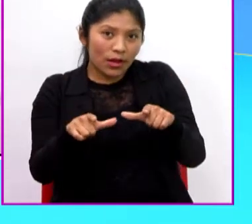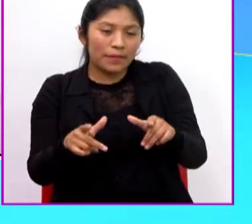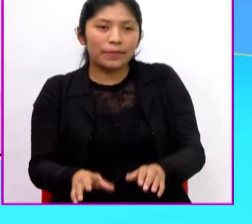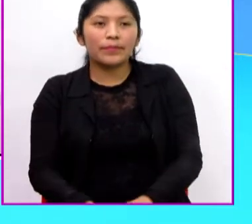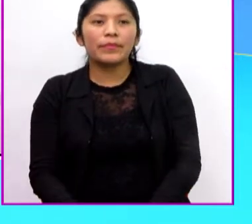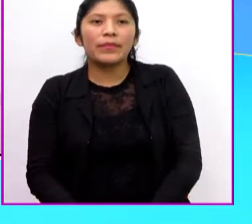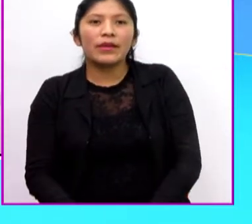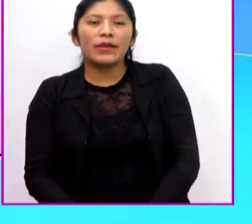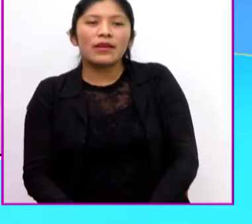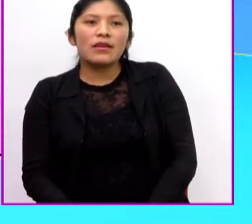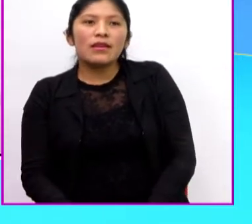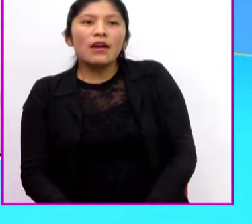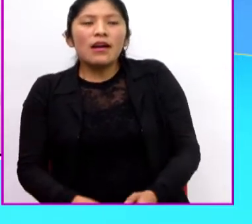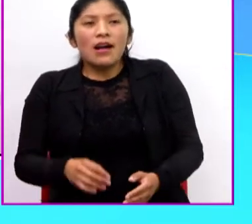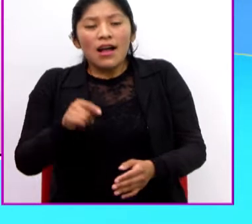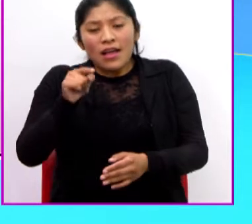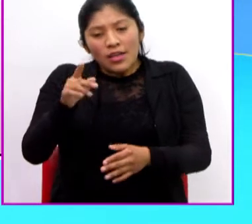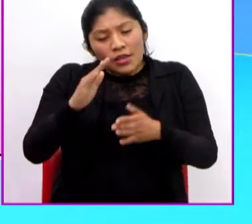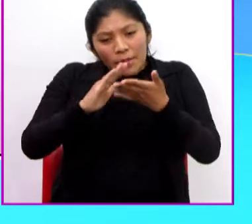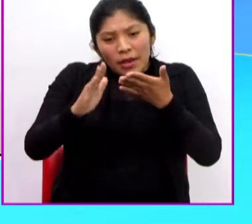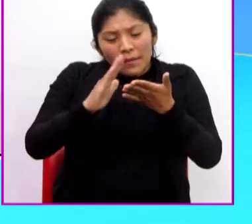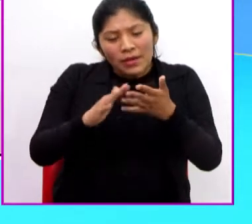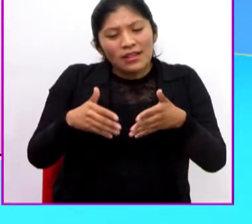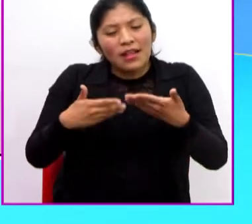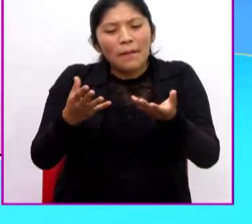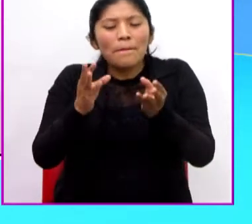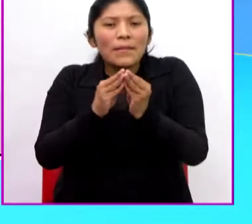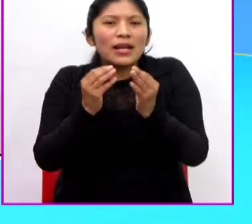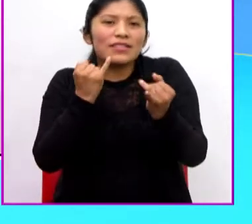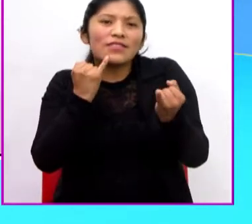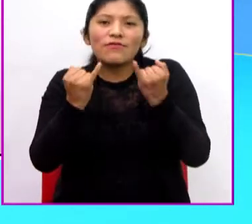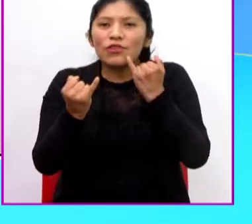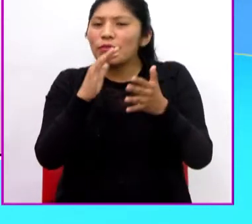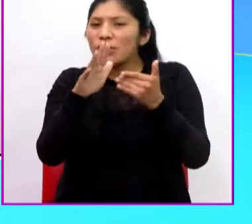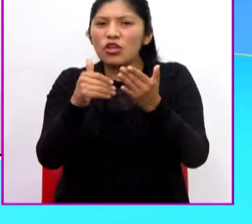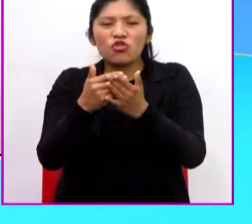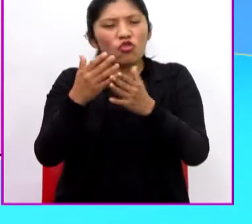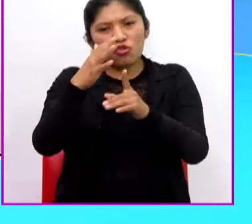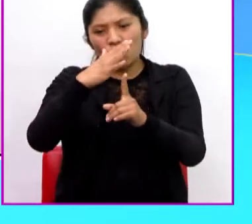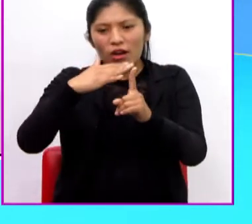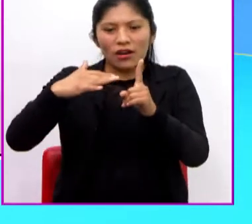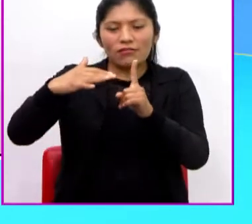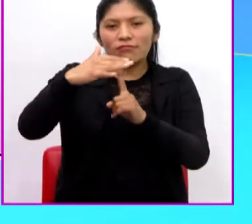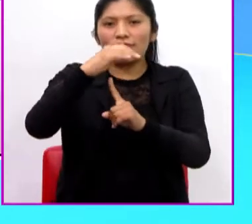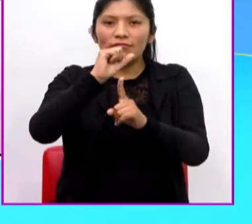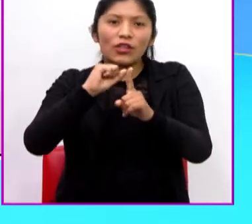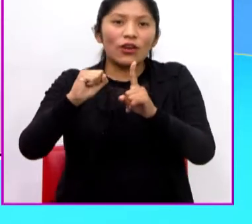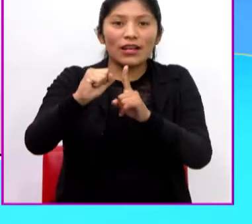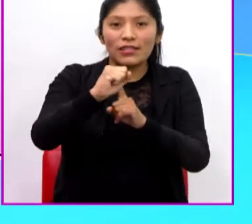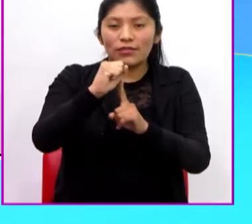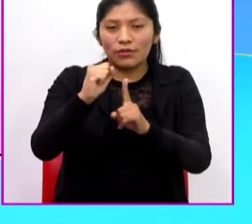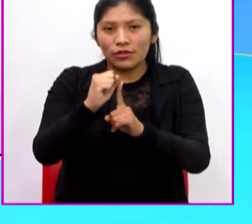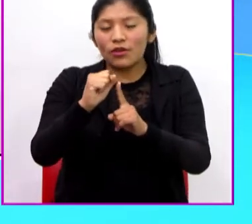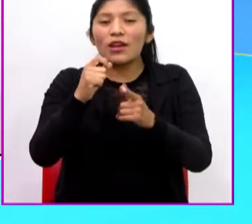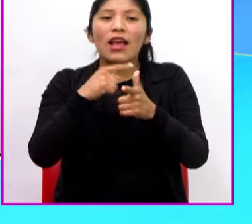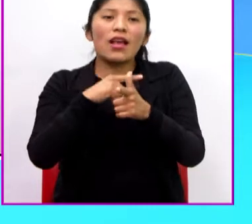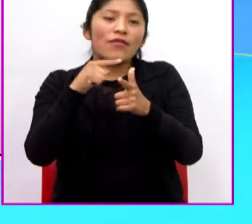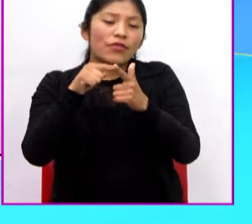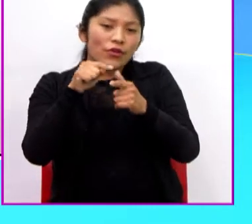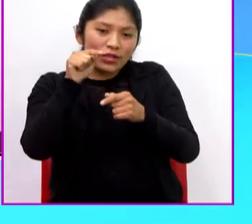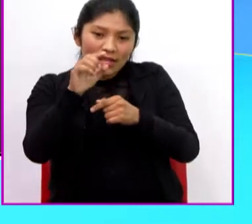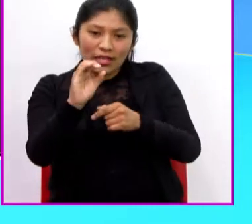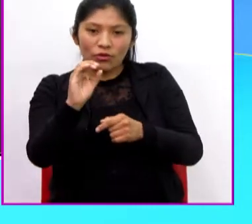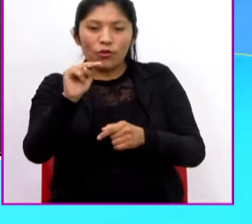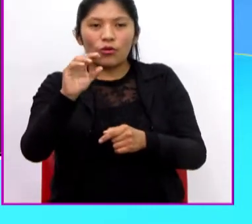permite dar más información al lector del texto sobre lo que está sucediendo. Entonces, las onomatopeyas son